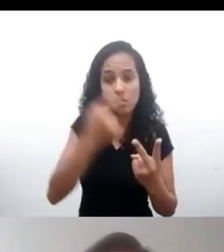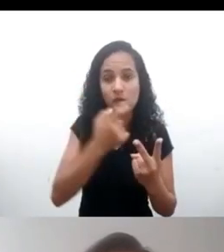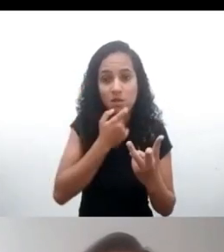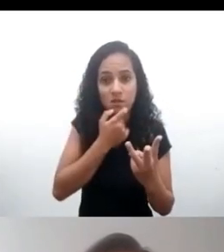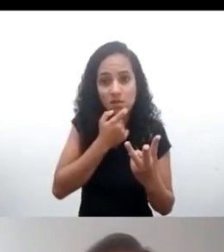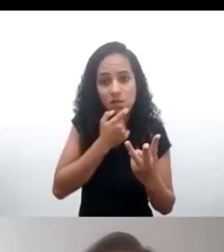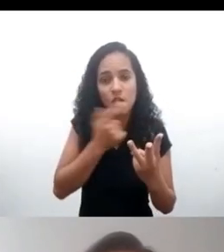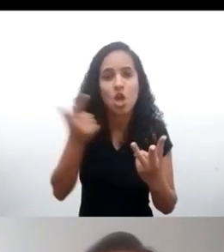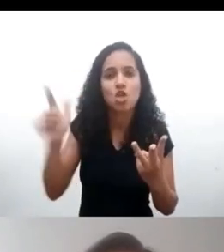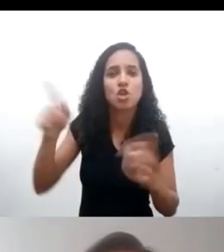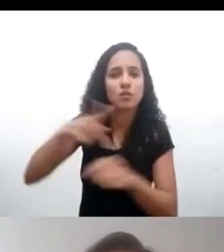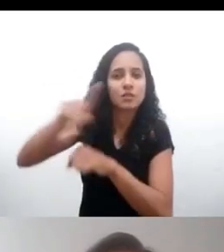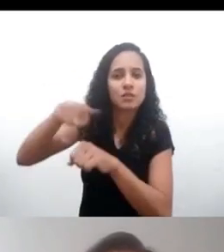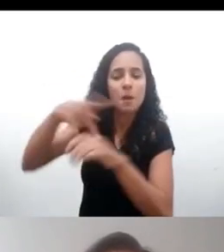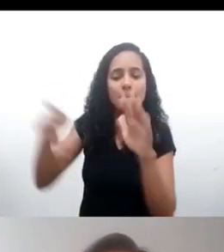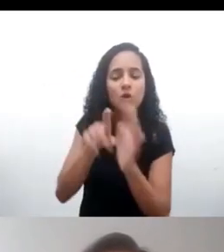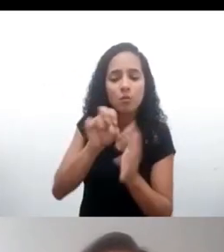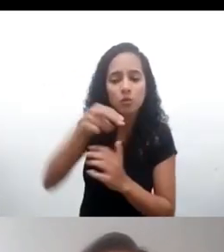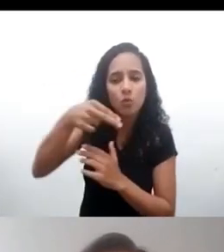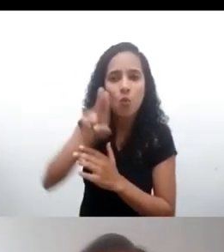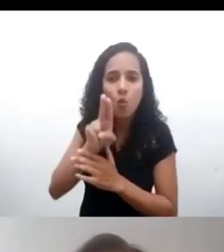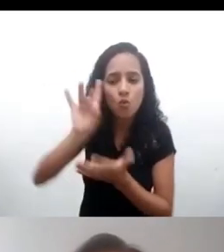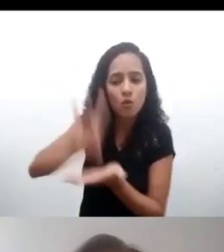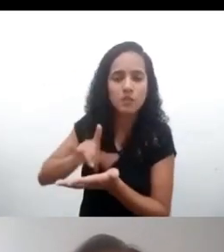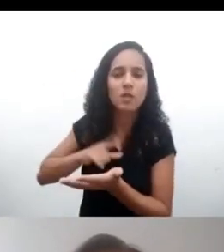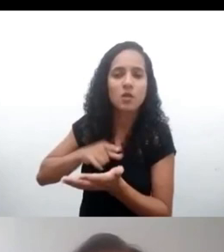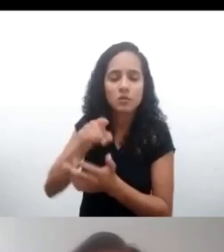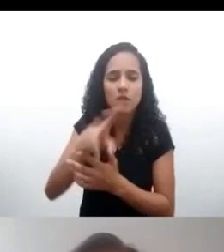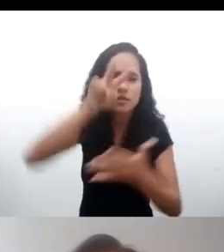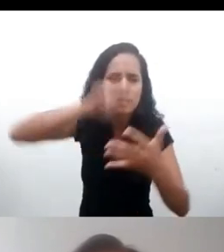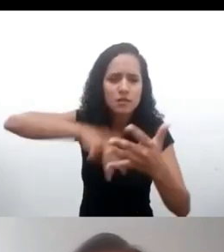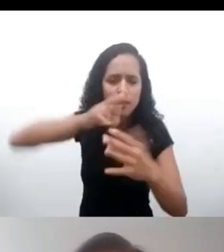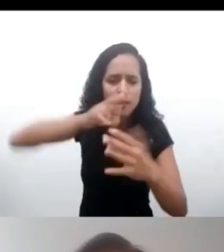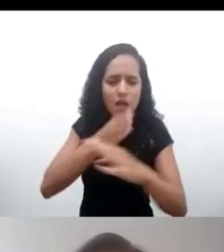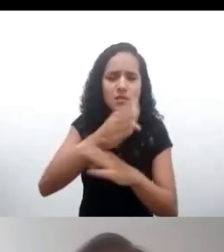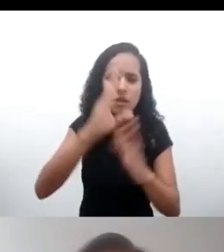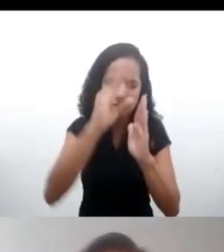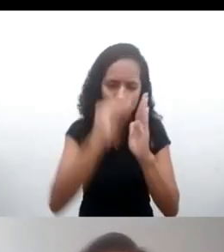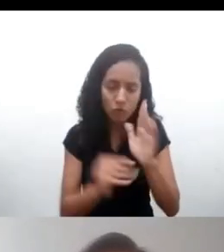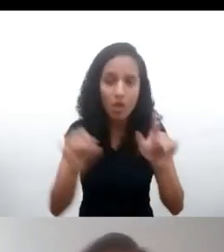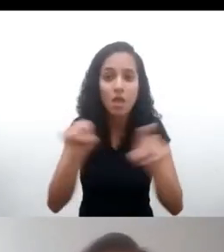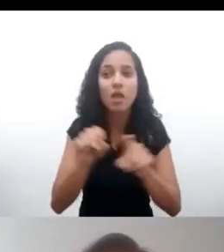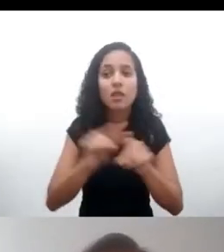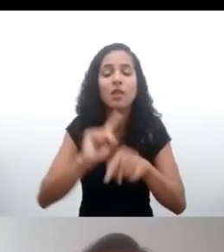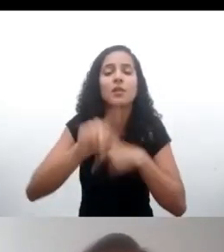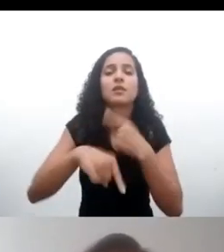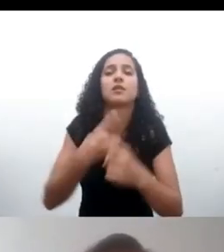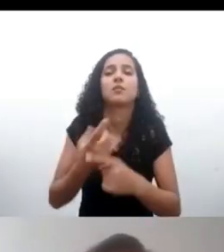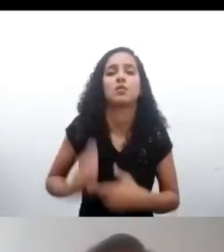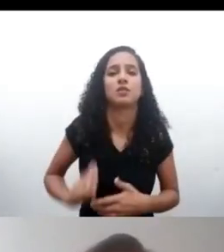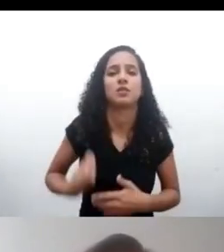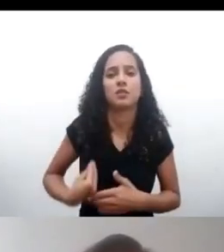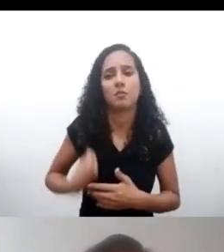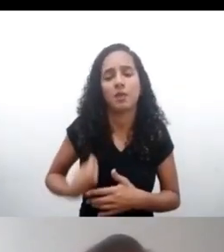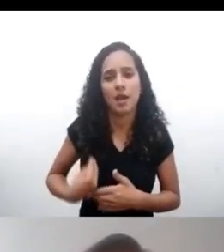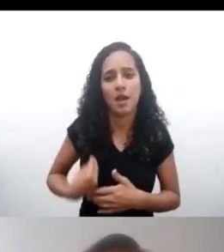estará en portugués, español, inglés y todas las lenguas oficiales de ONU para que lean y accedan al contenido y